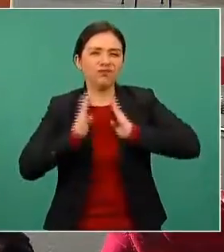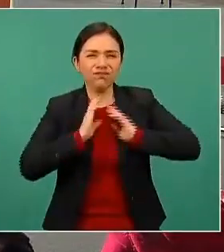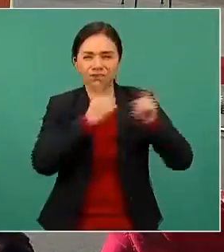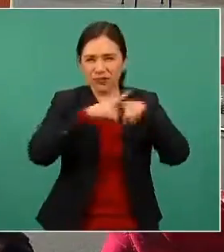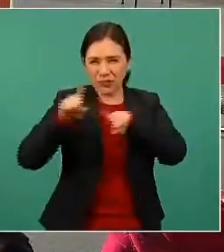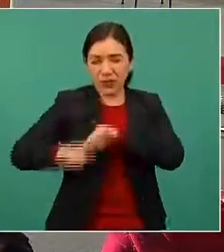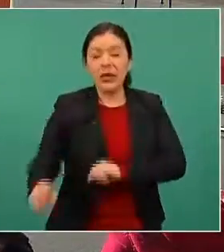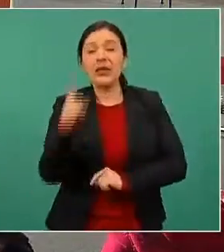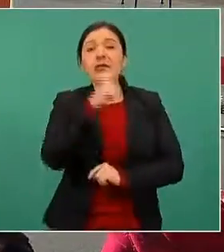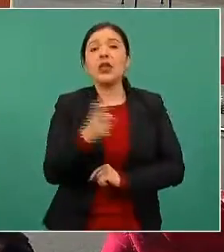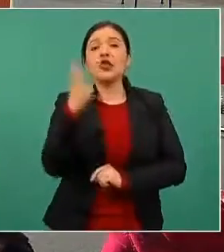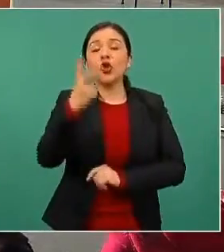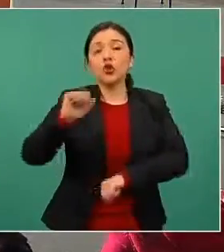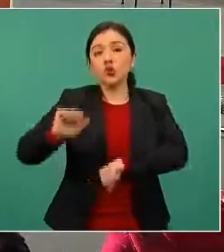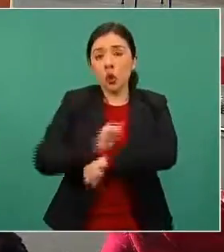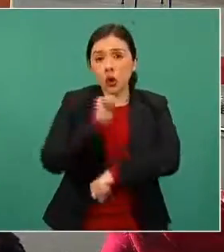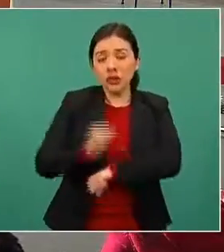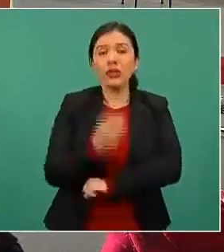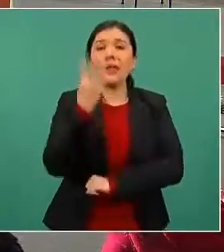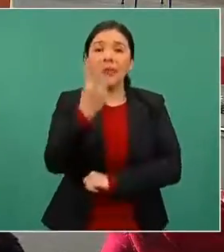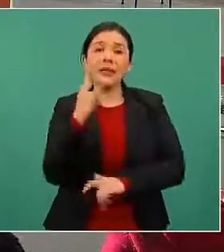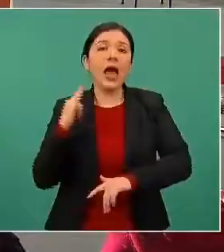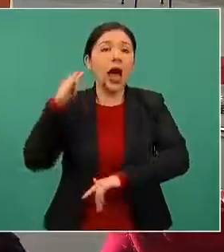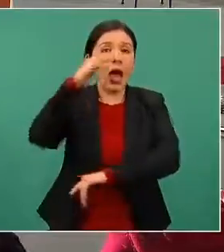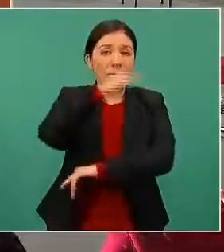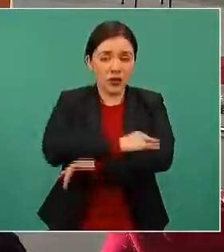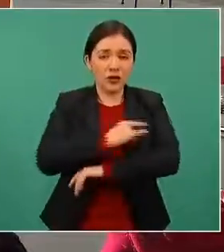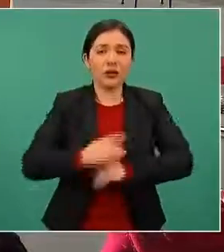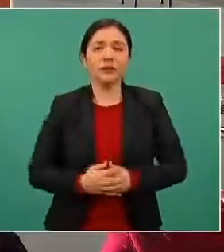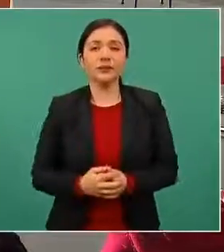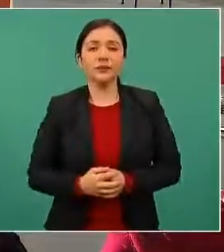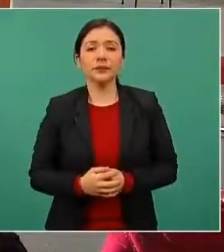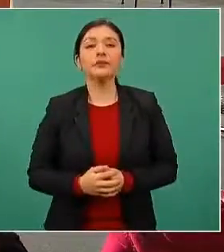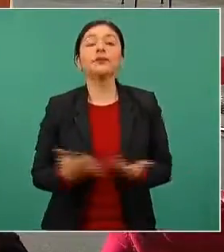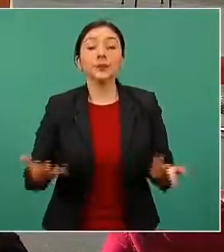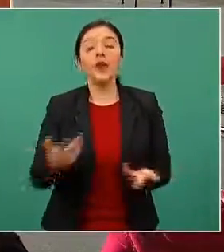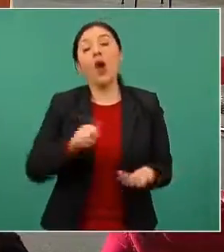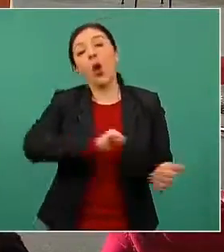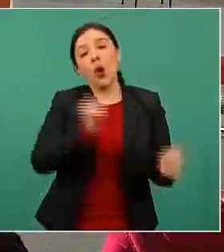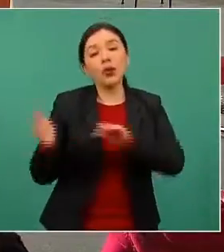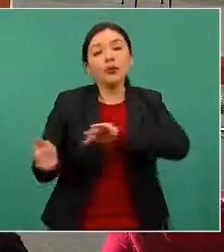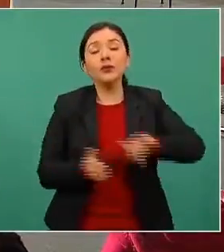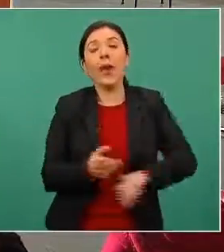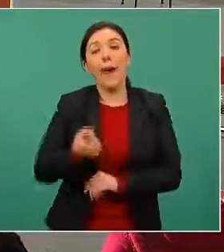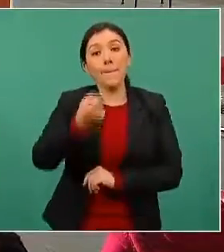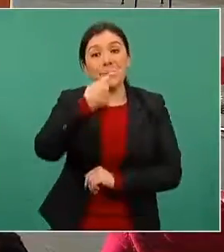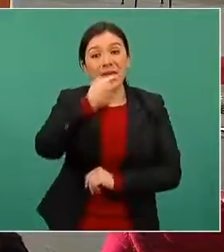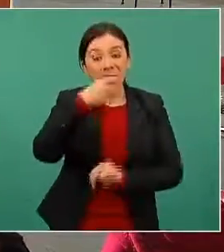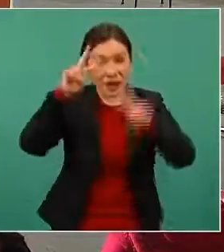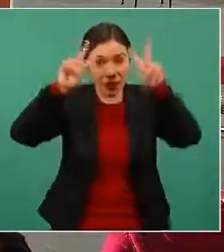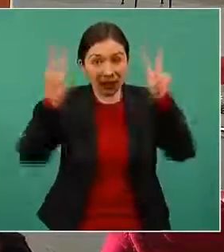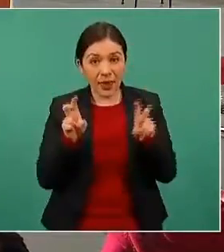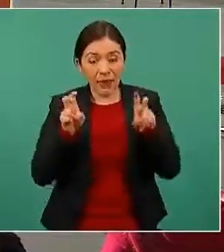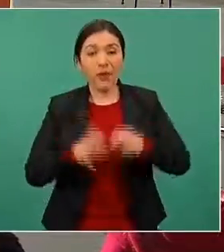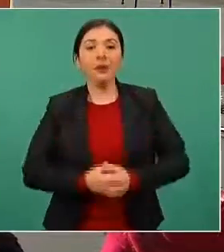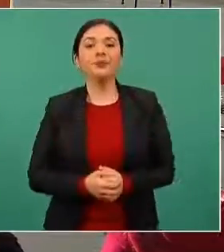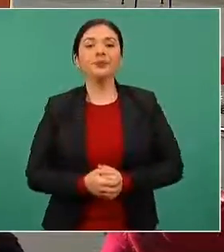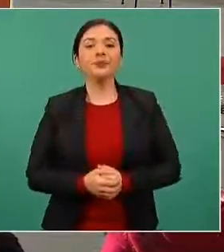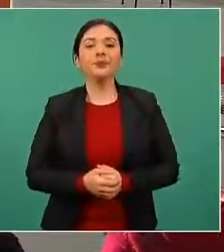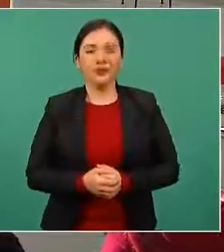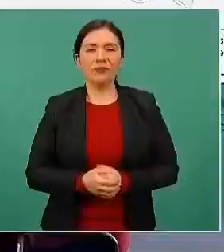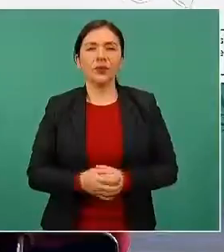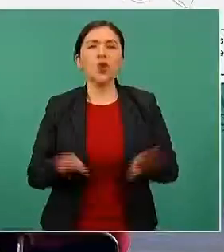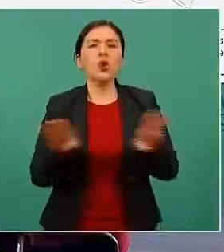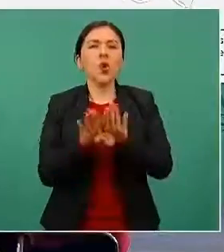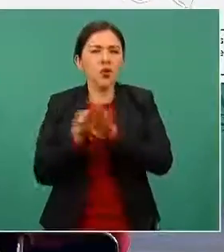tres aeronaves. En cuanto a los medicamentos, en lo que es